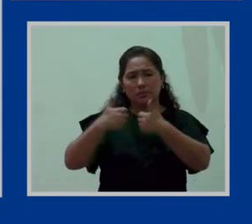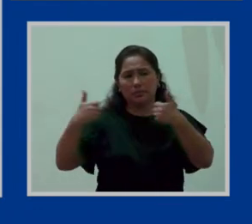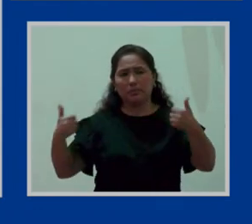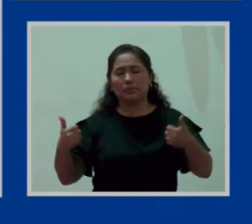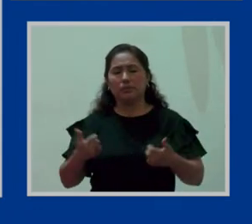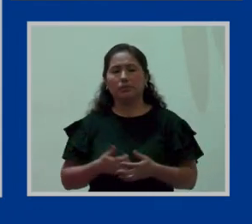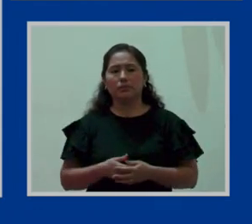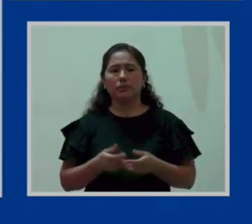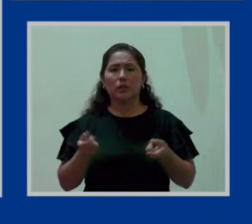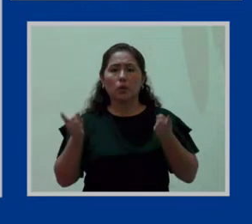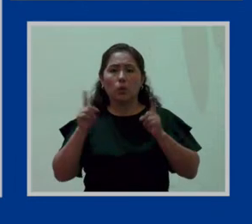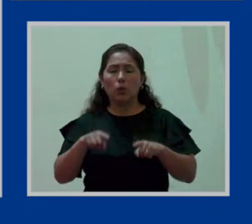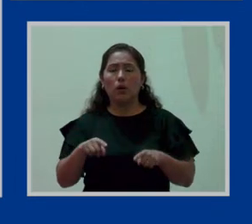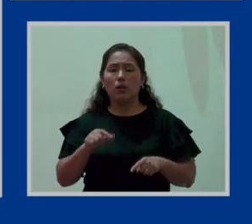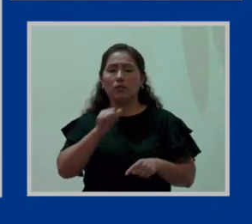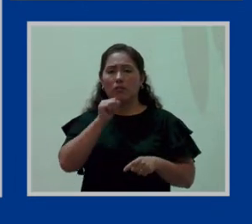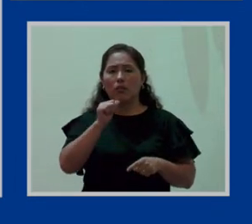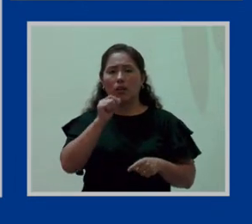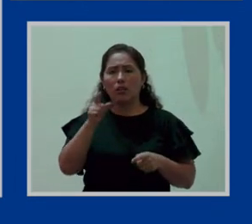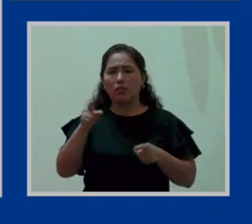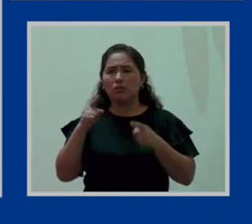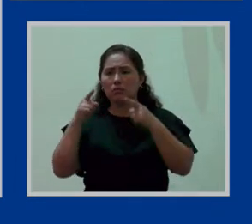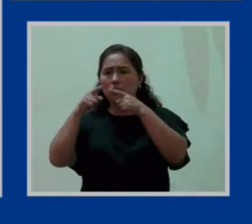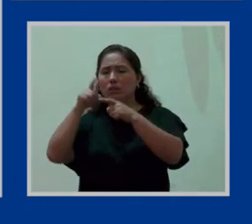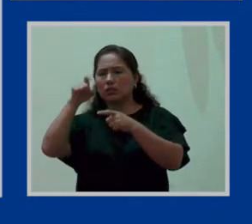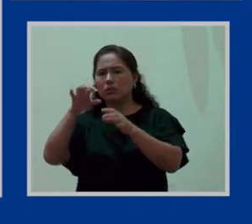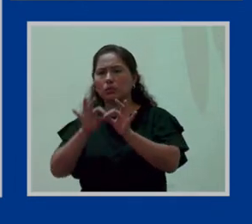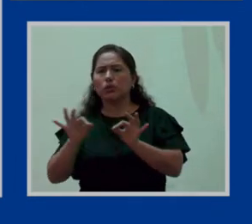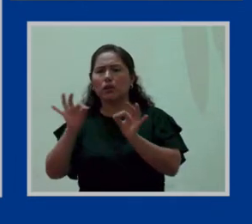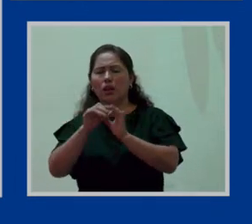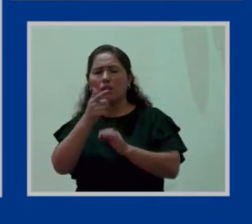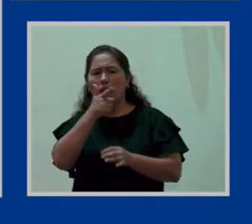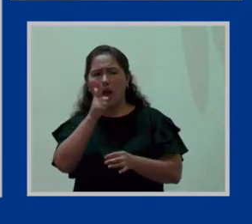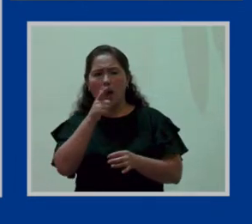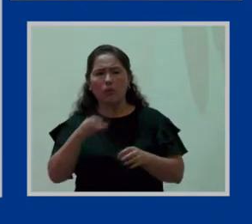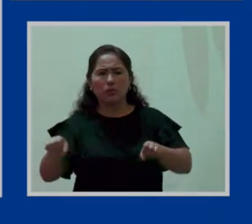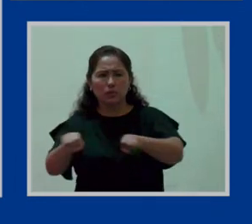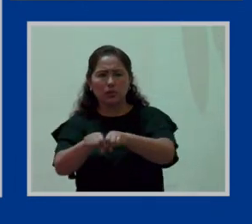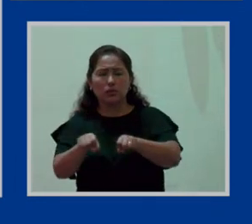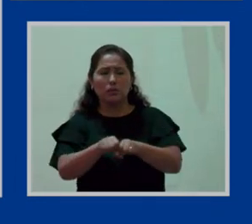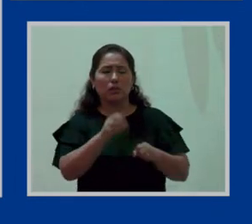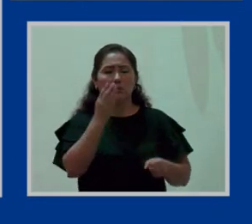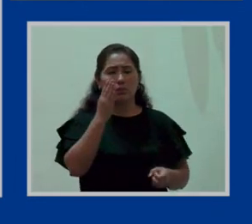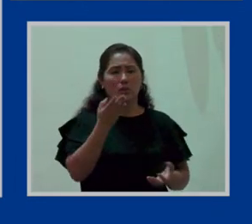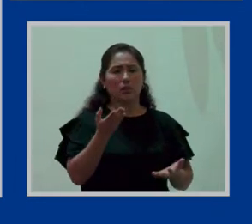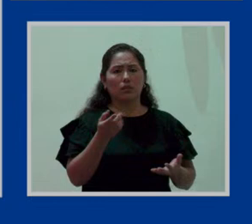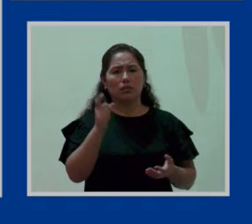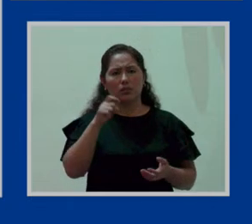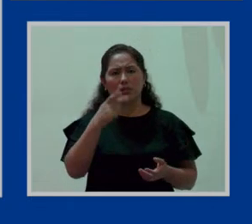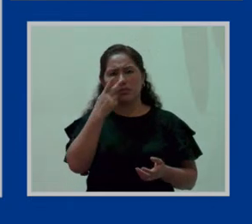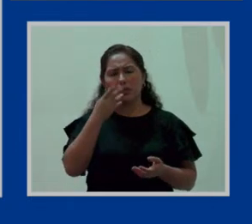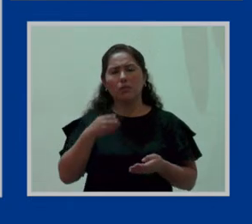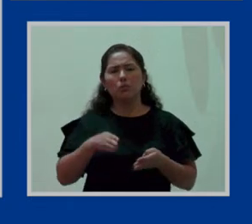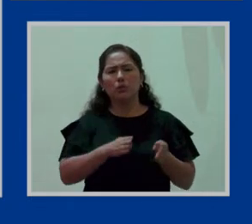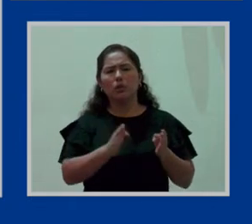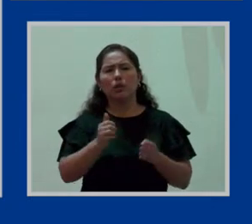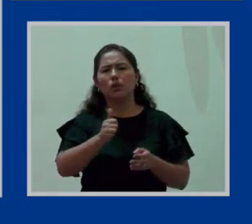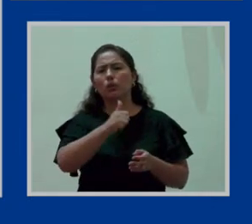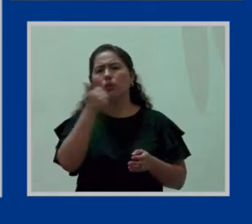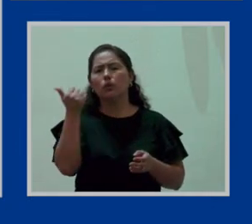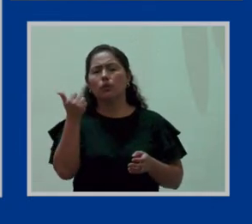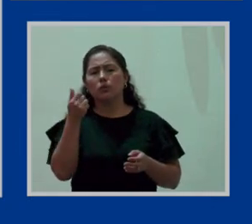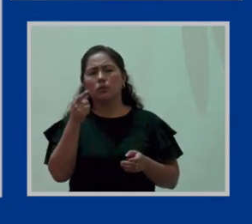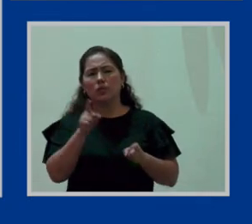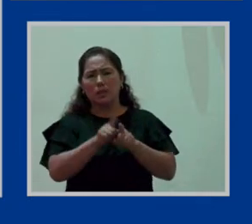cuando no hay punto de agua y desagüe existe la modalidad en el mercado de